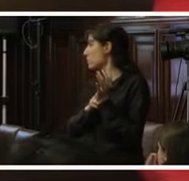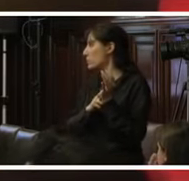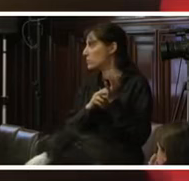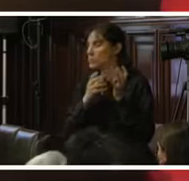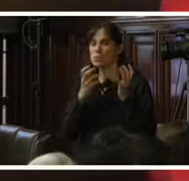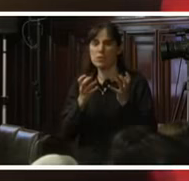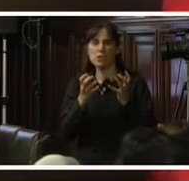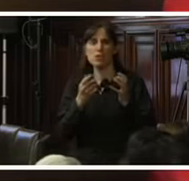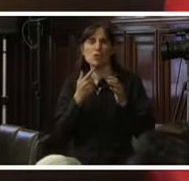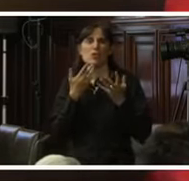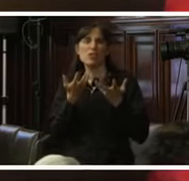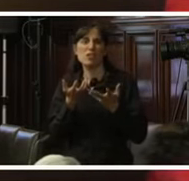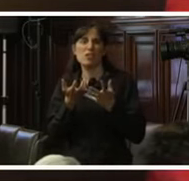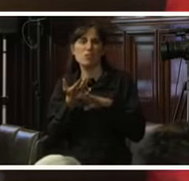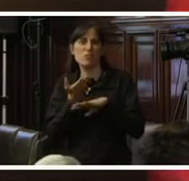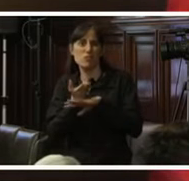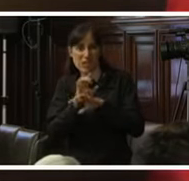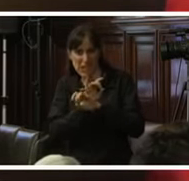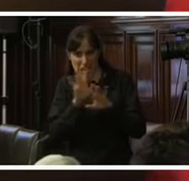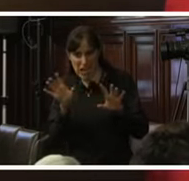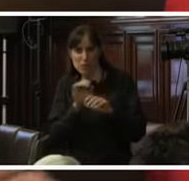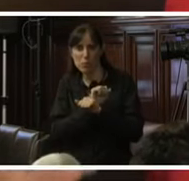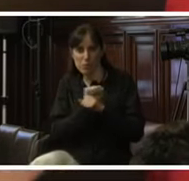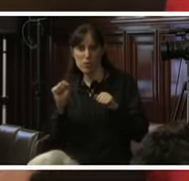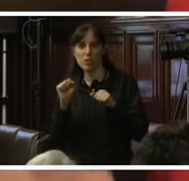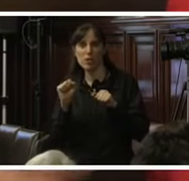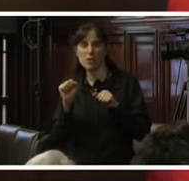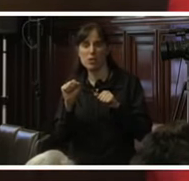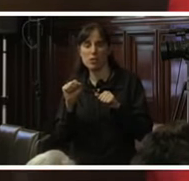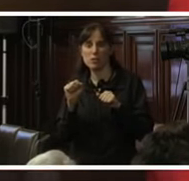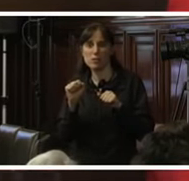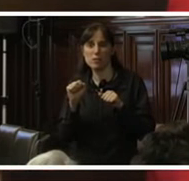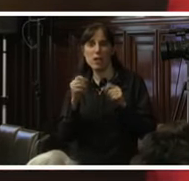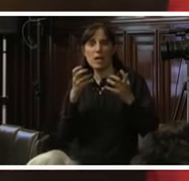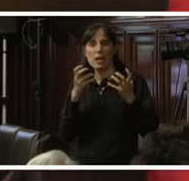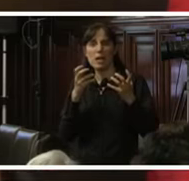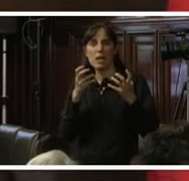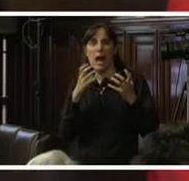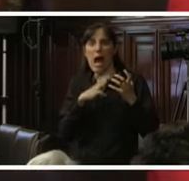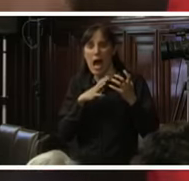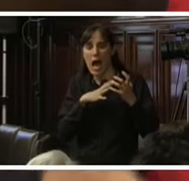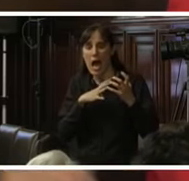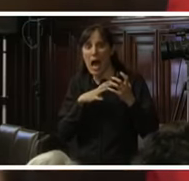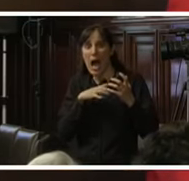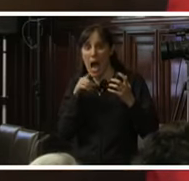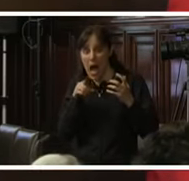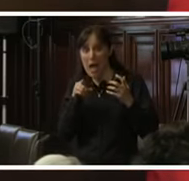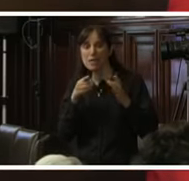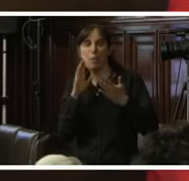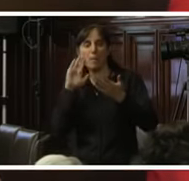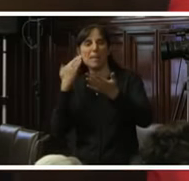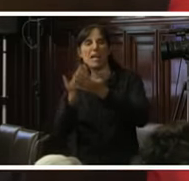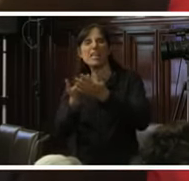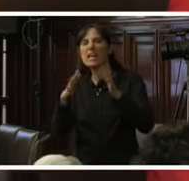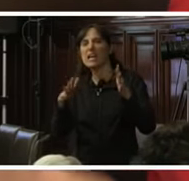peticiones, mi querida Presidenta, si me lo permite, por favor, se lo ruego. Entonces, queden claras. Entonces, allí lo que se está planteando